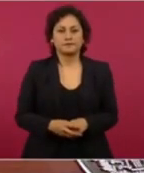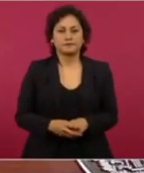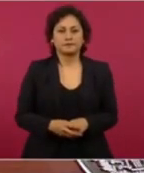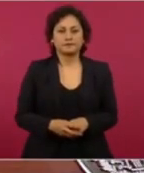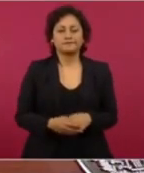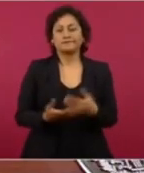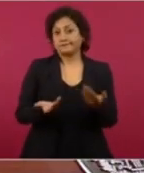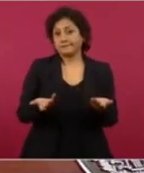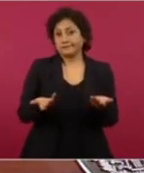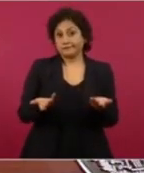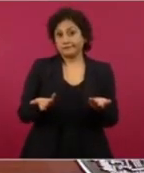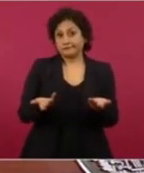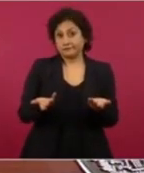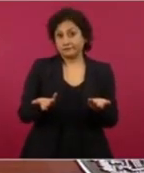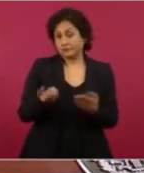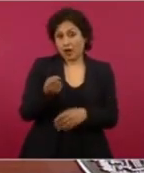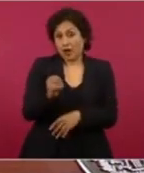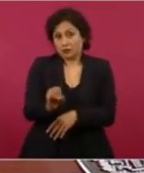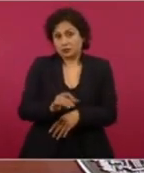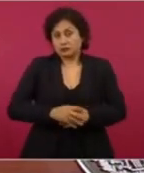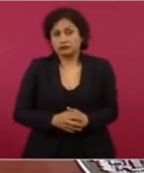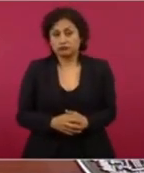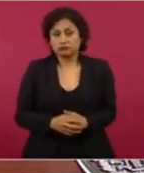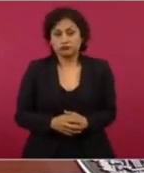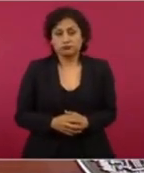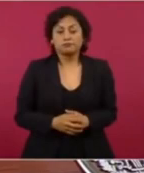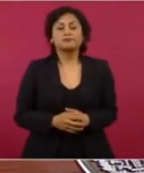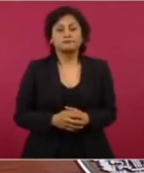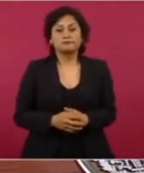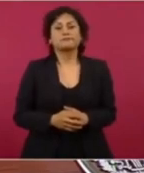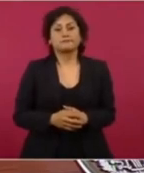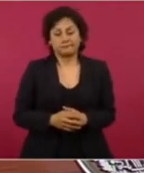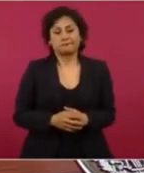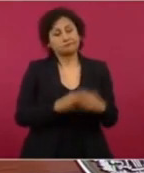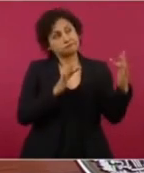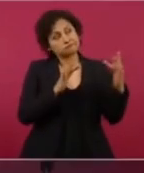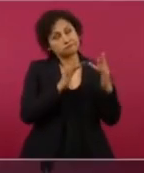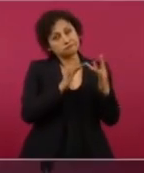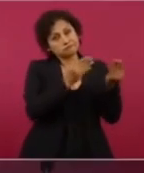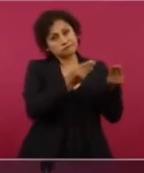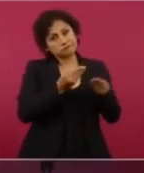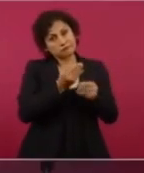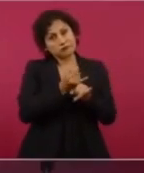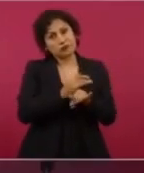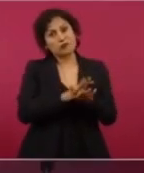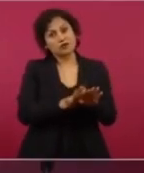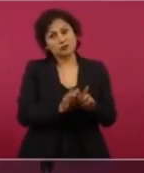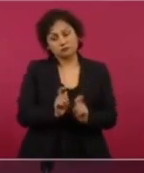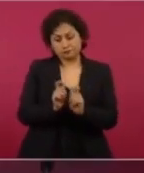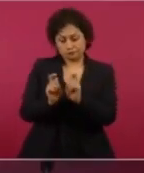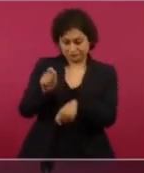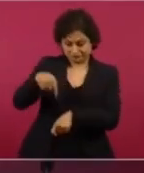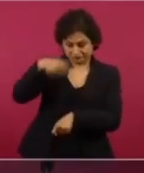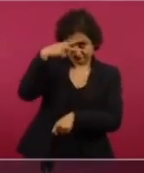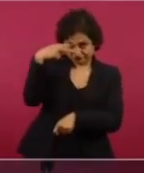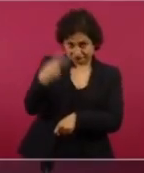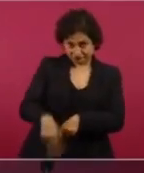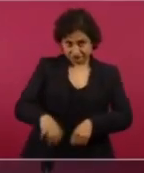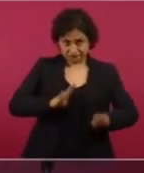Y en efecto, se llevó a cabo una operación con aviones y drones.